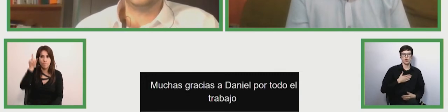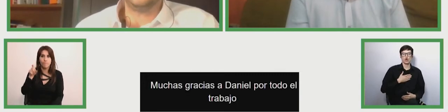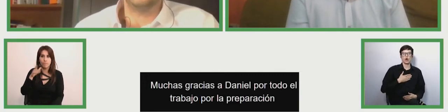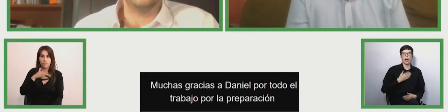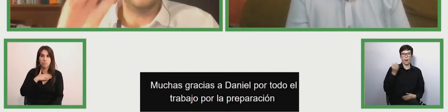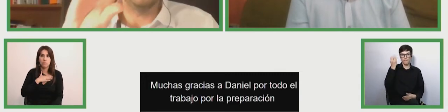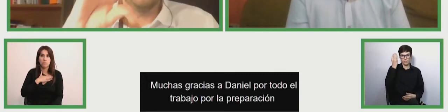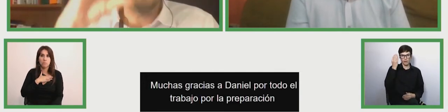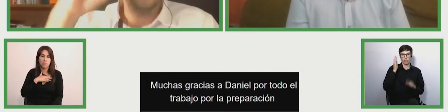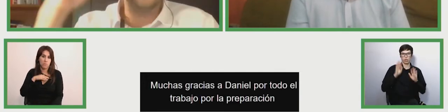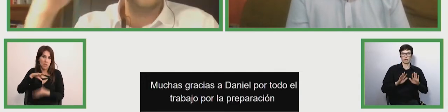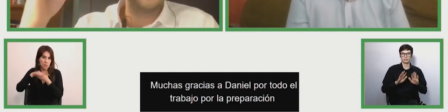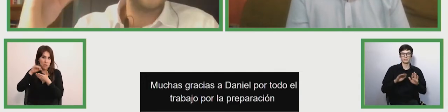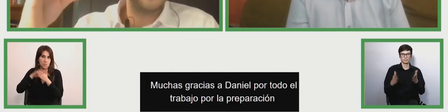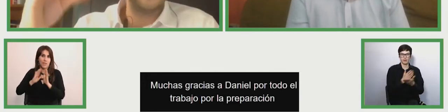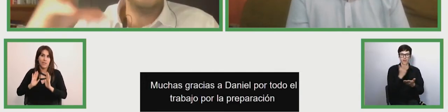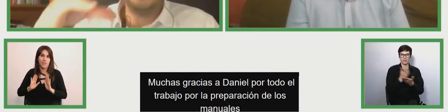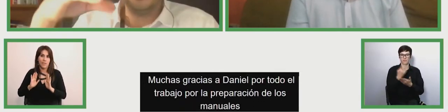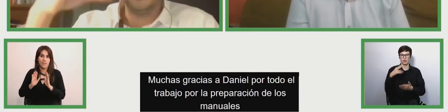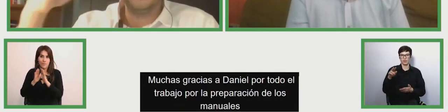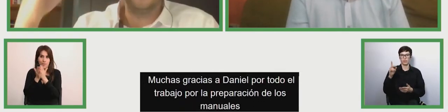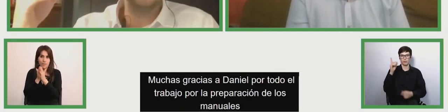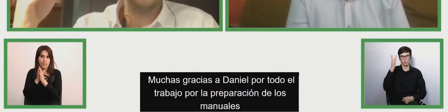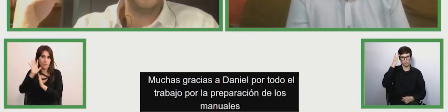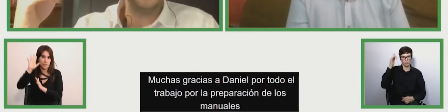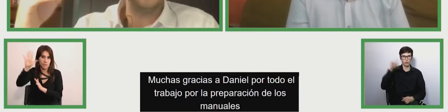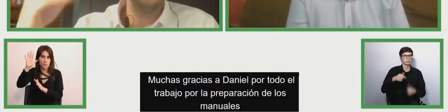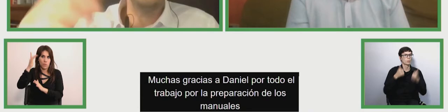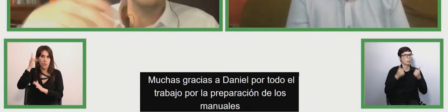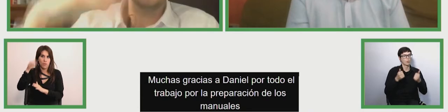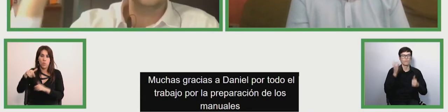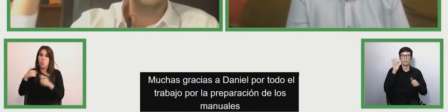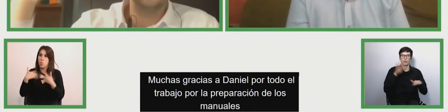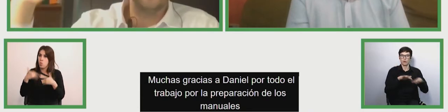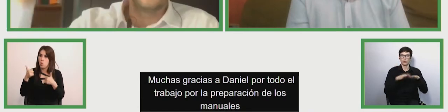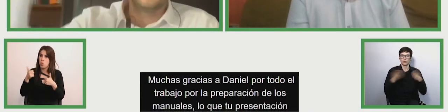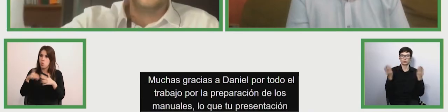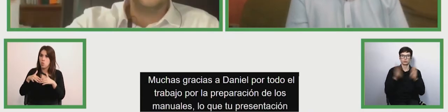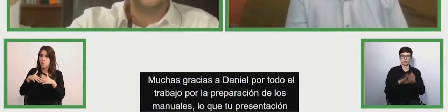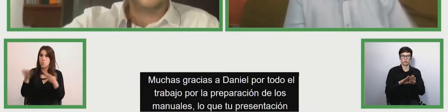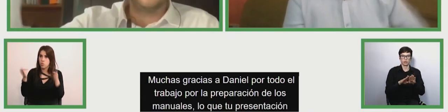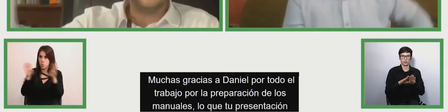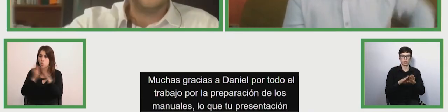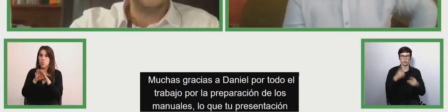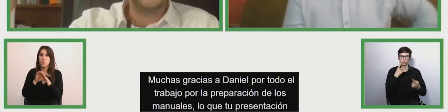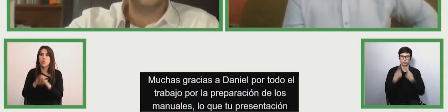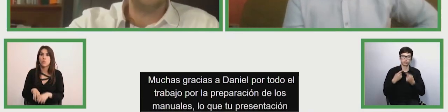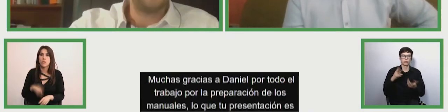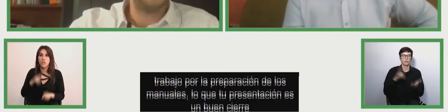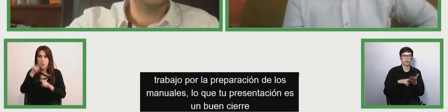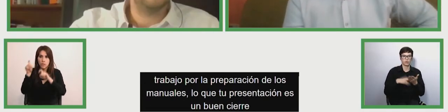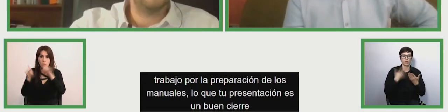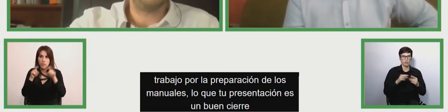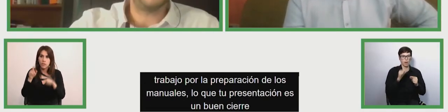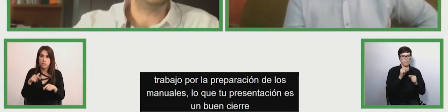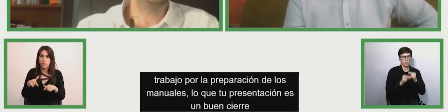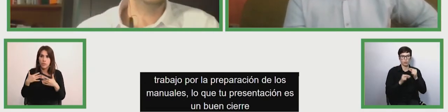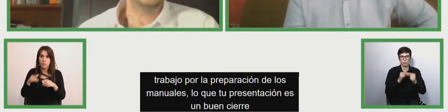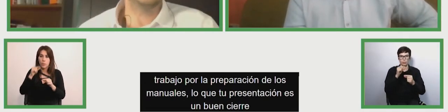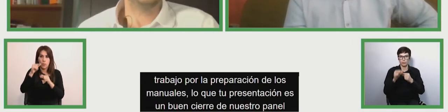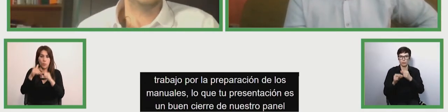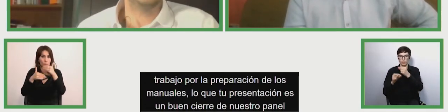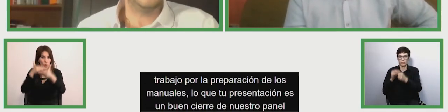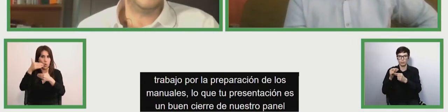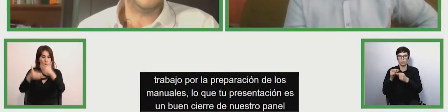presentación es un buen cierre de nuestro panel hemos ido yendo paso a paso